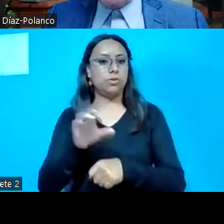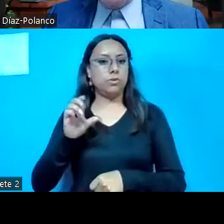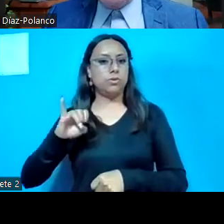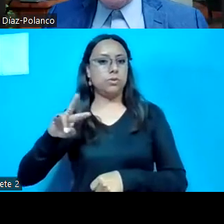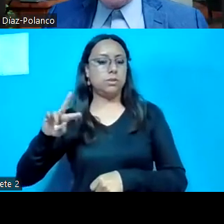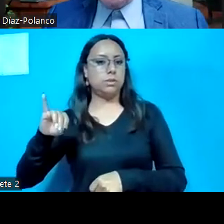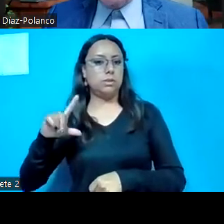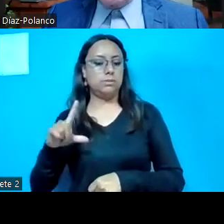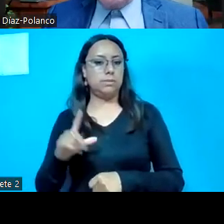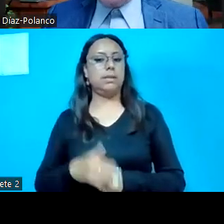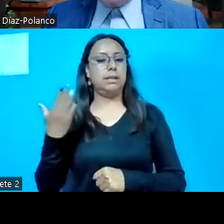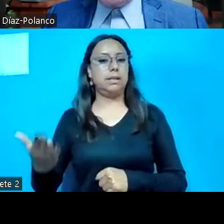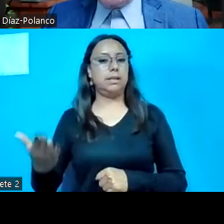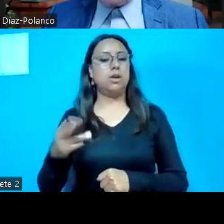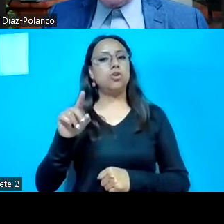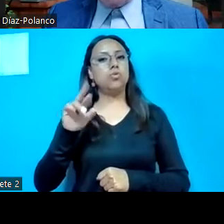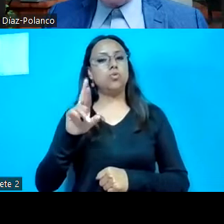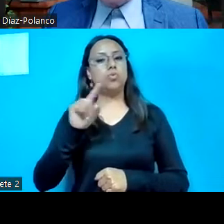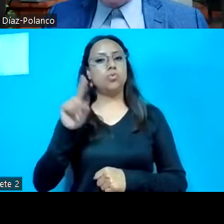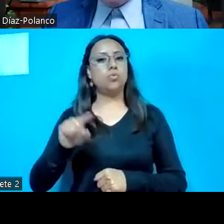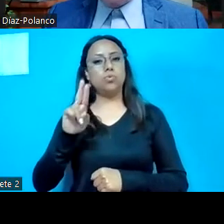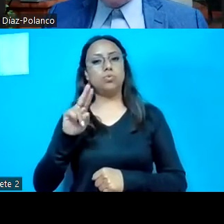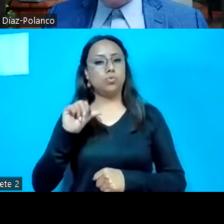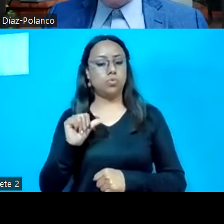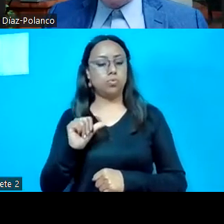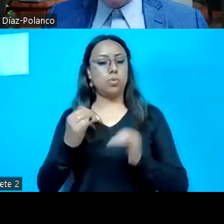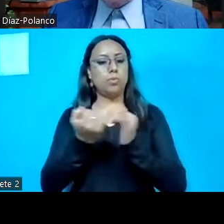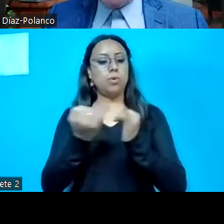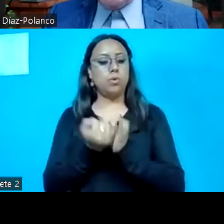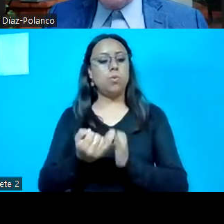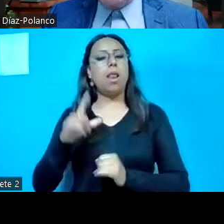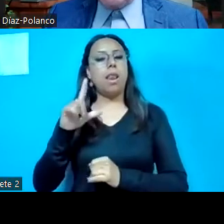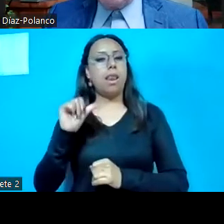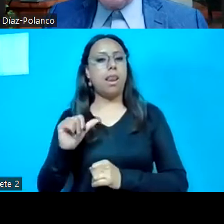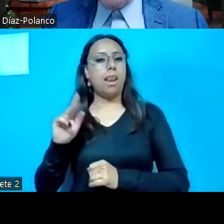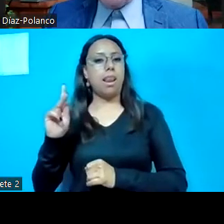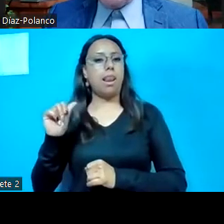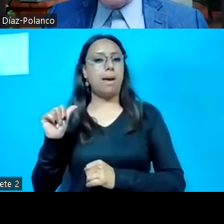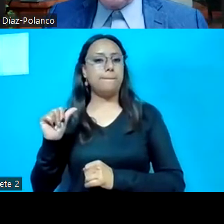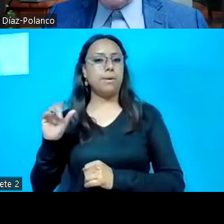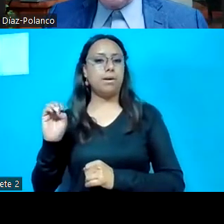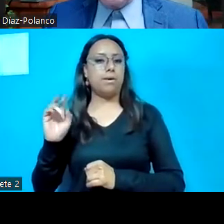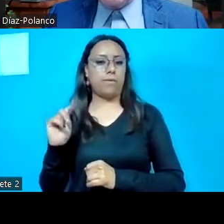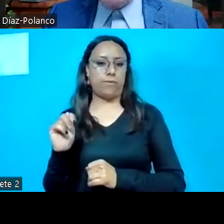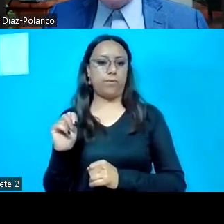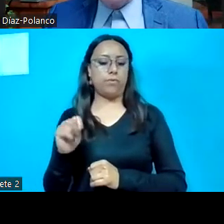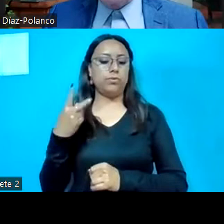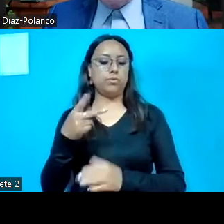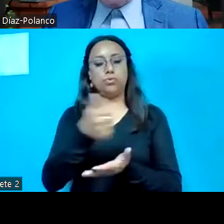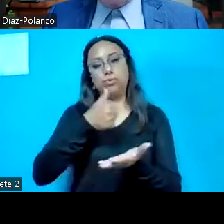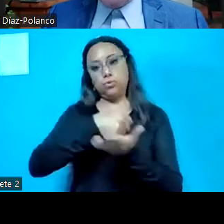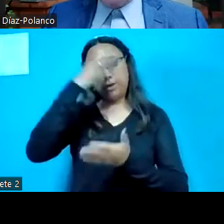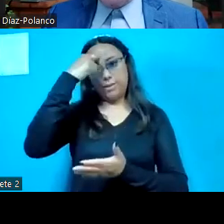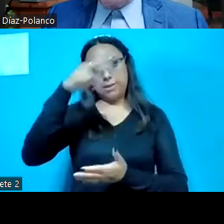Urzuá Venegas, a la titular de la Procuraduría Ambiental y Ordenamiento Territorial de la Ciudad de México,